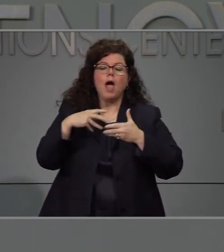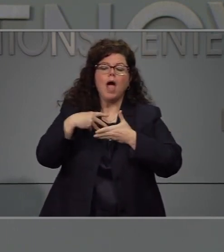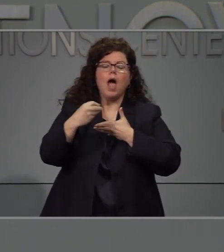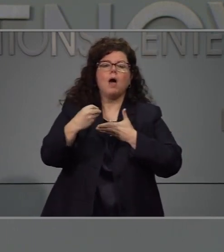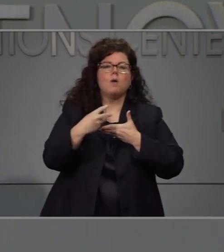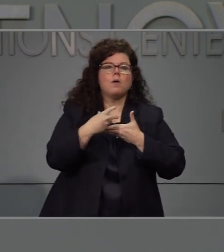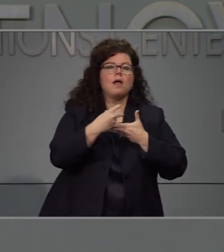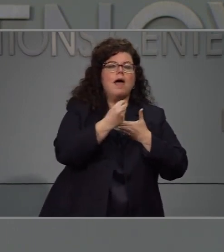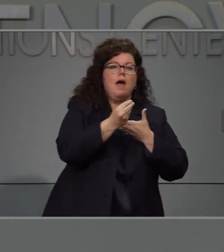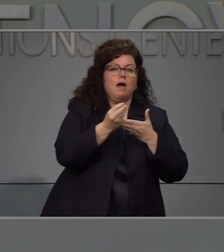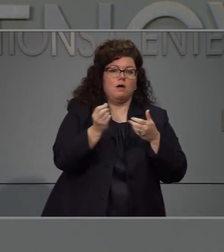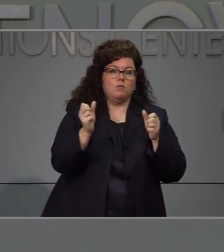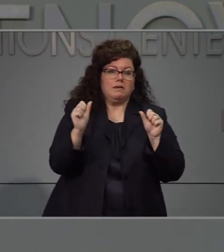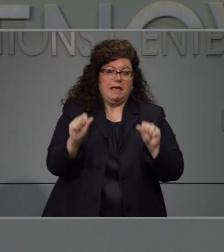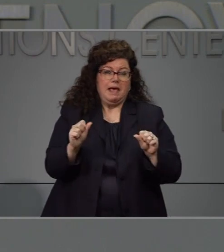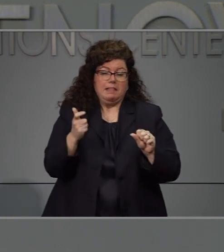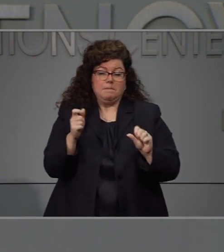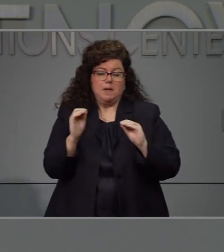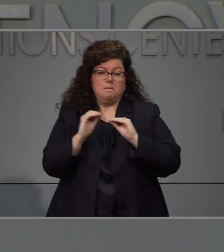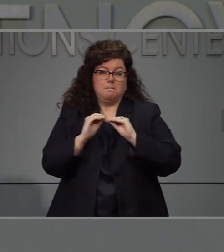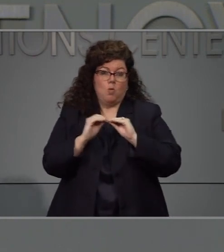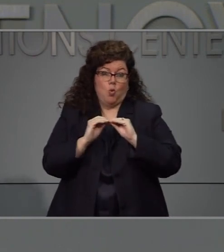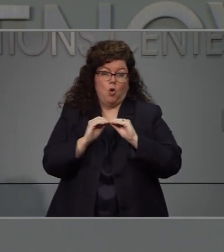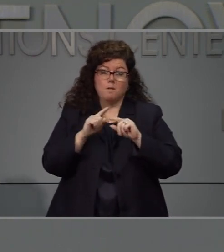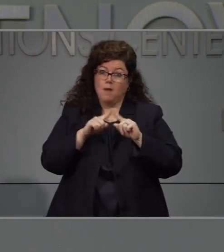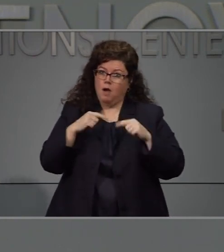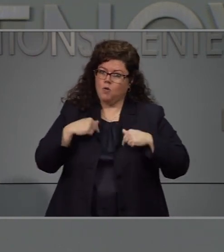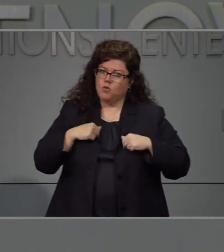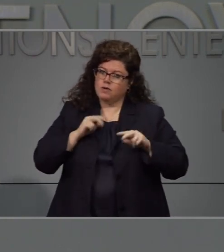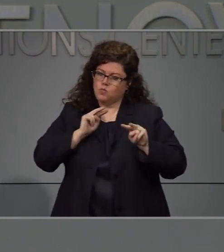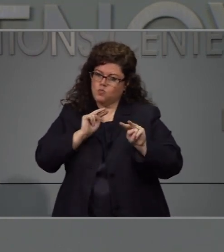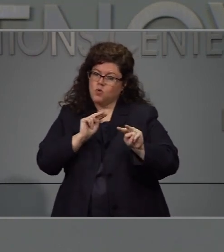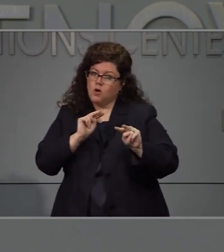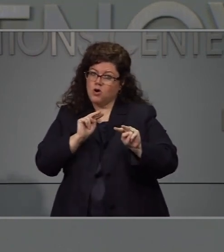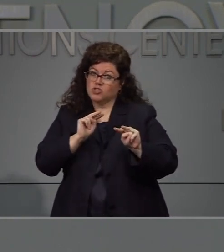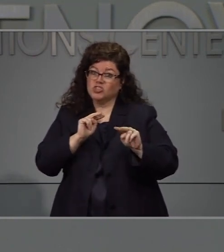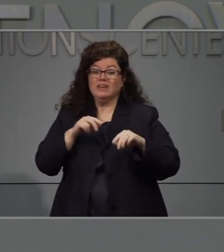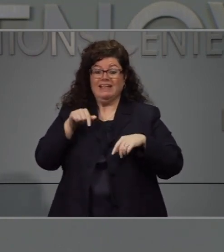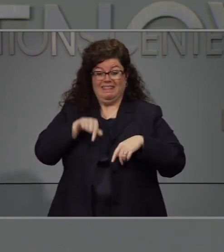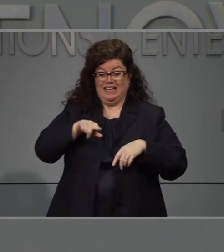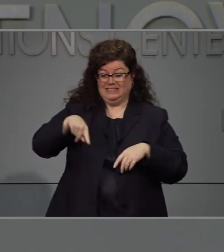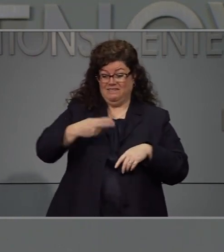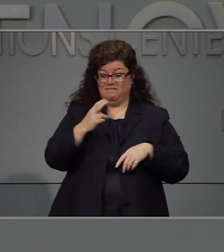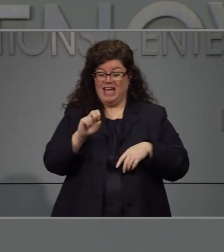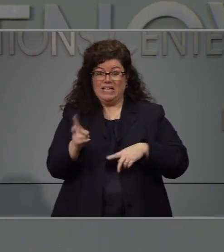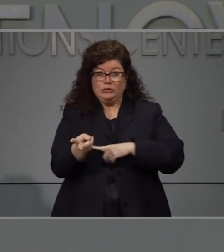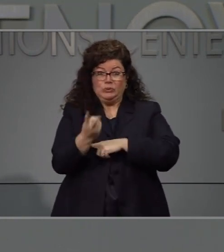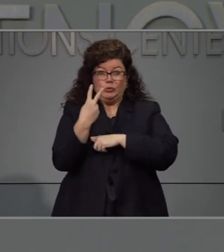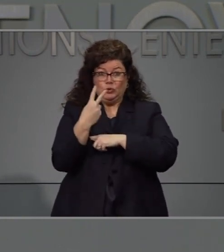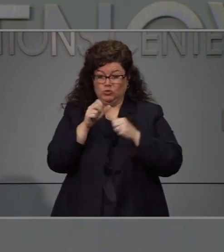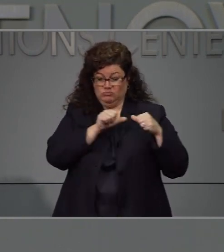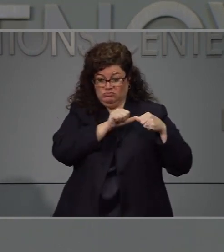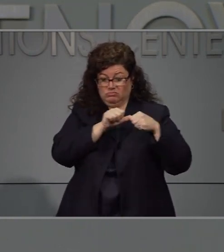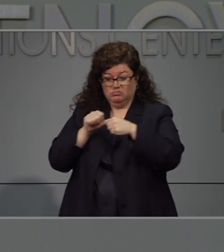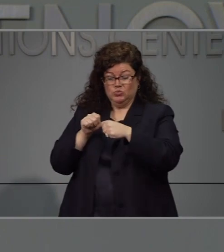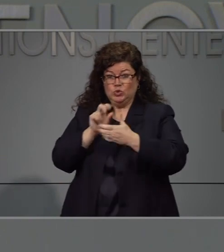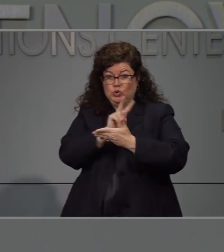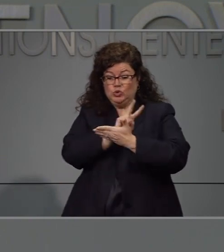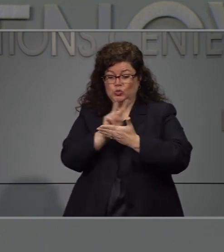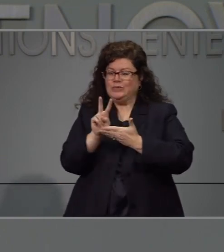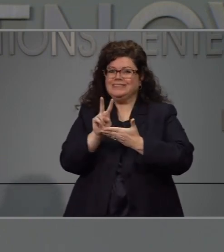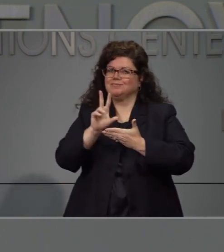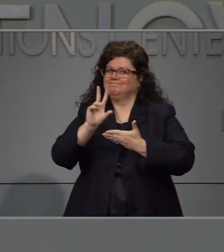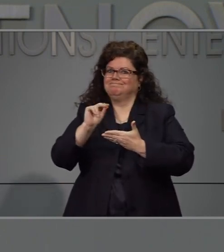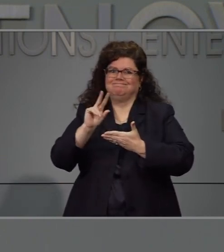empezar a abrir algunos de los negocios adicionales, pero seguiremos pendientes a esto y por eso esto va a ser más de